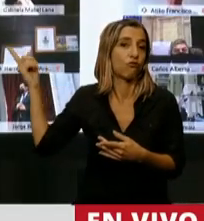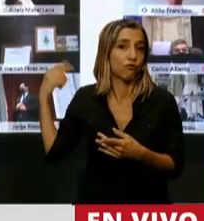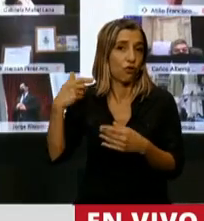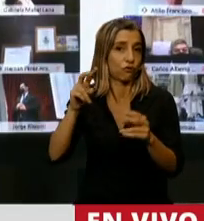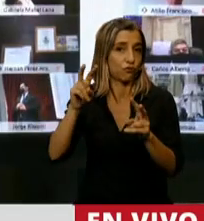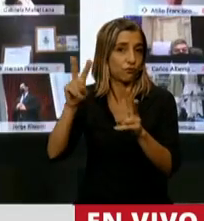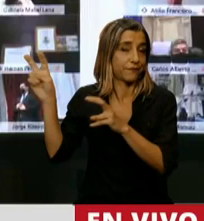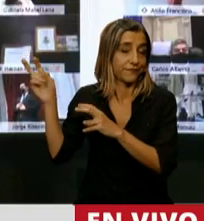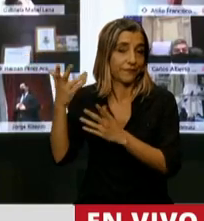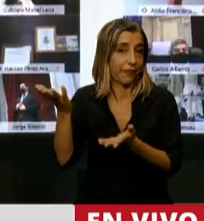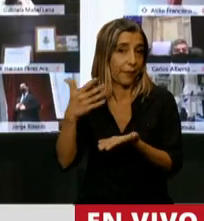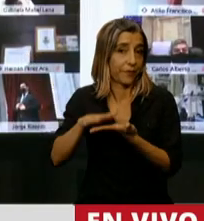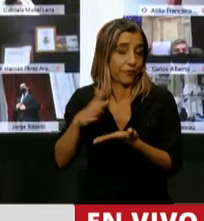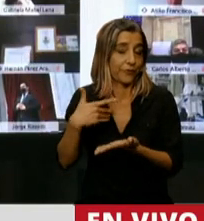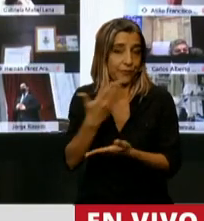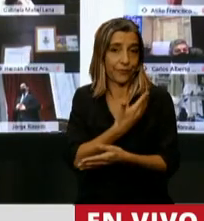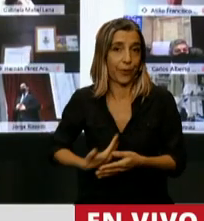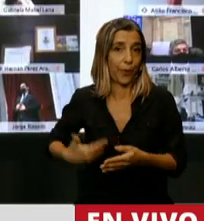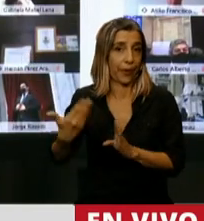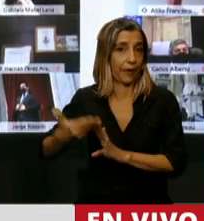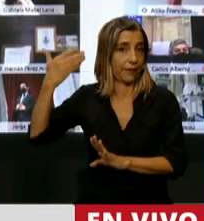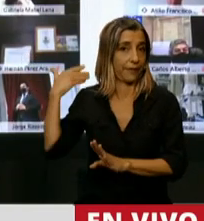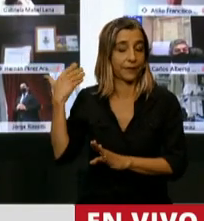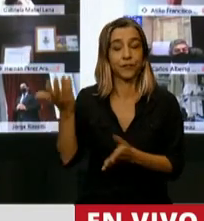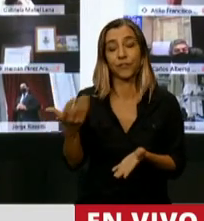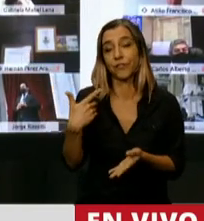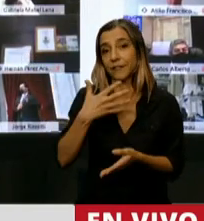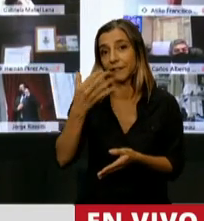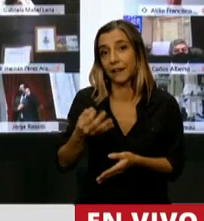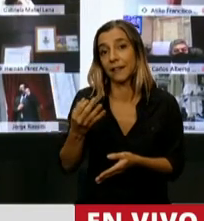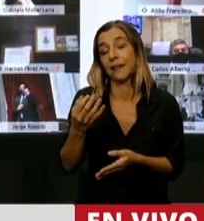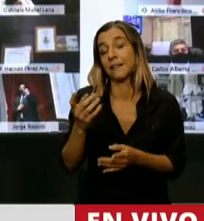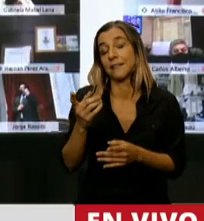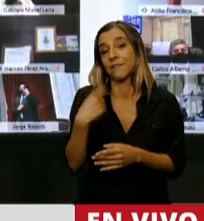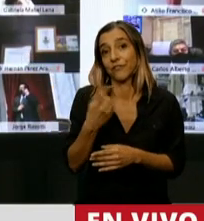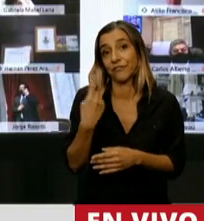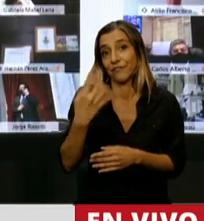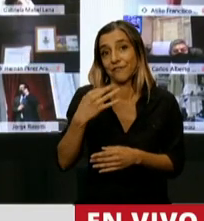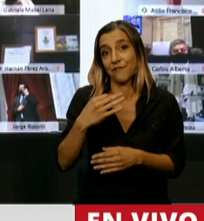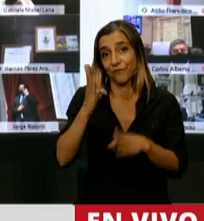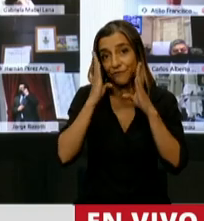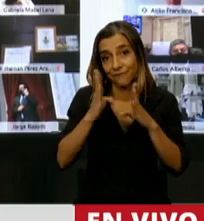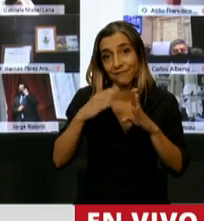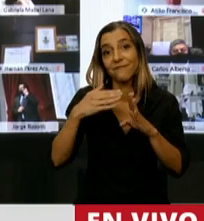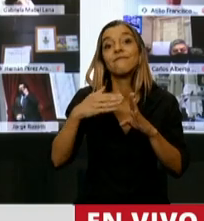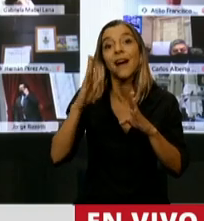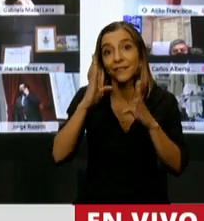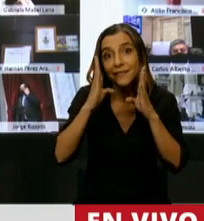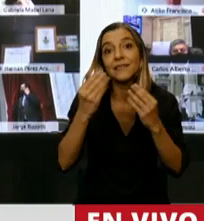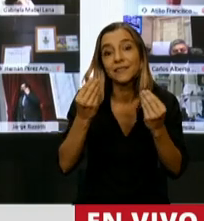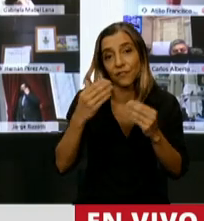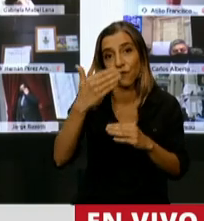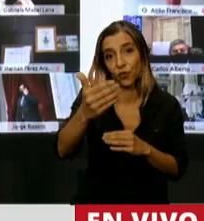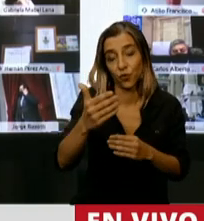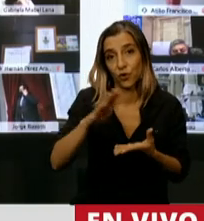que estamos acá atravesando esta crisis enorme por la que está pasando Argentina deberíamos concentrarnos más en el futuro que en el pasado. Pero si quieren